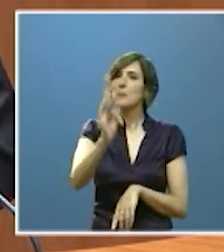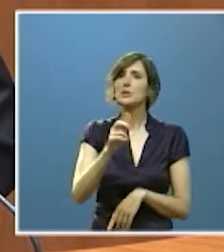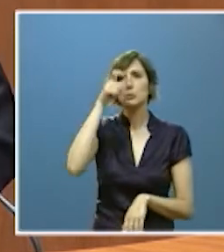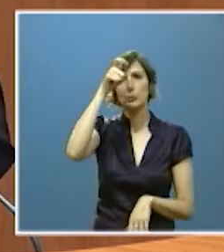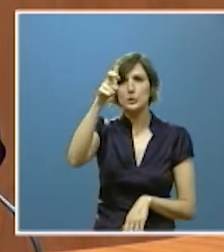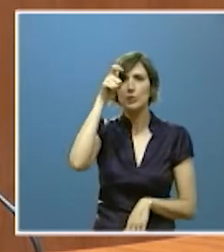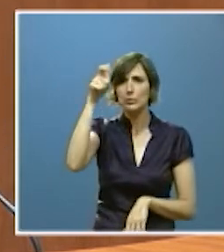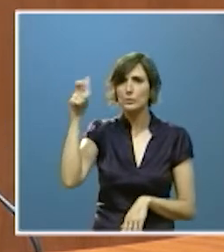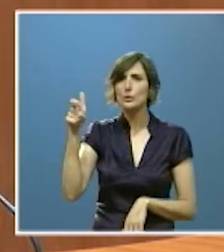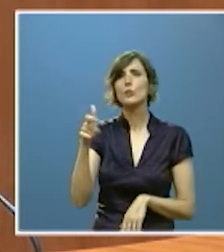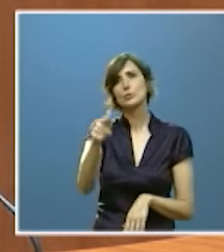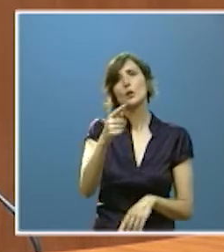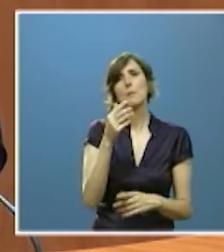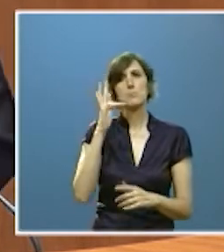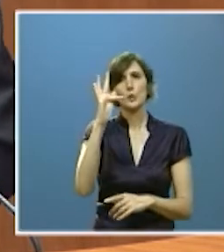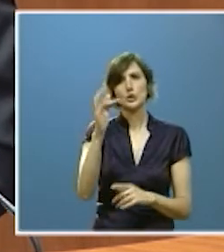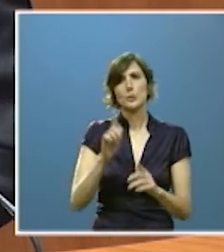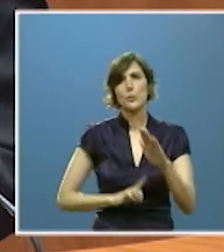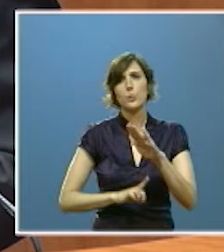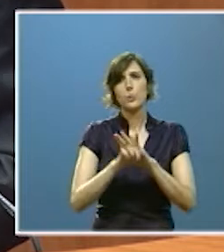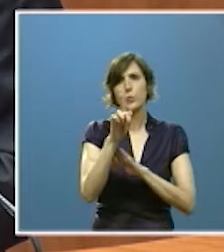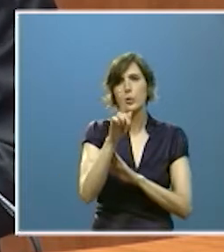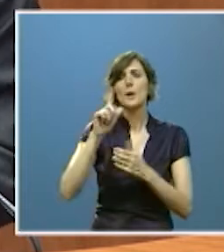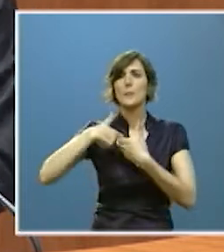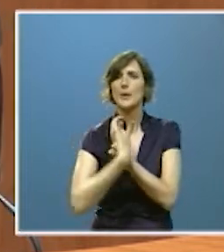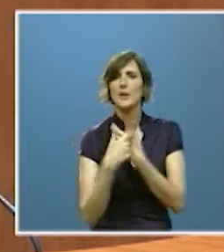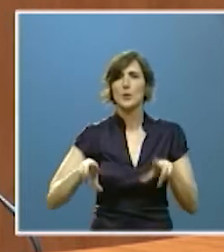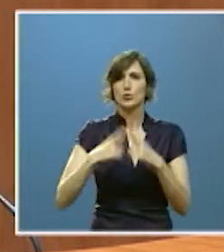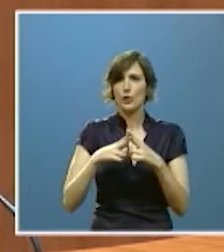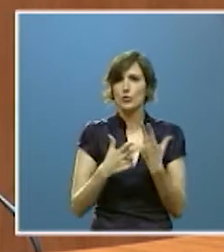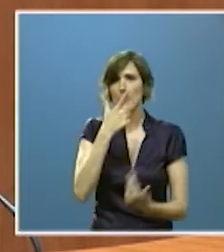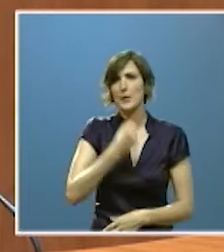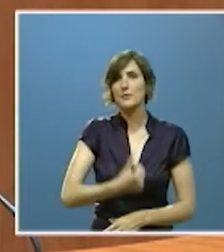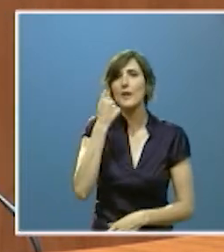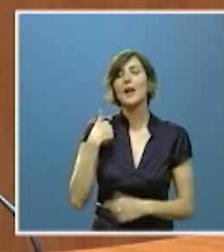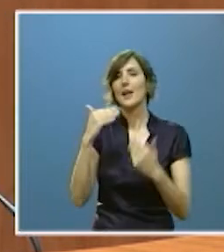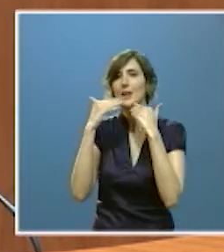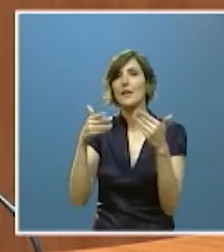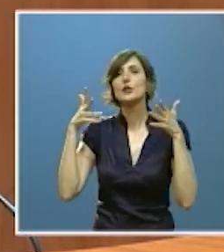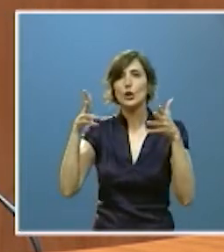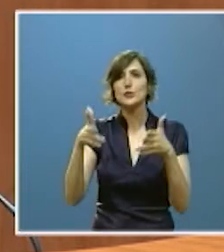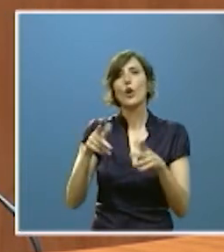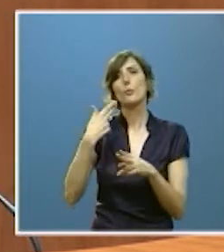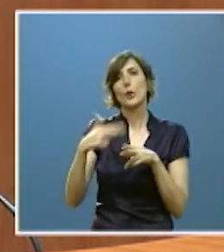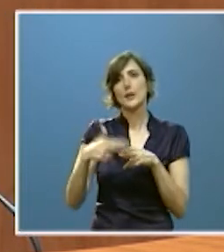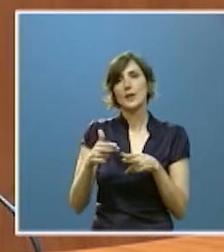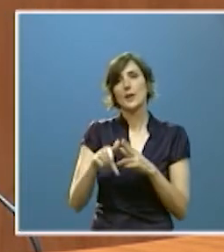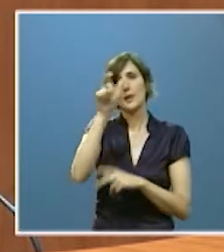que hemos venido actualizando en esta legislatura con amplia participación social a través del Consejo de Políticas Demográficas